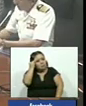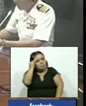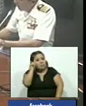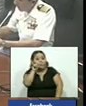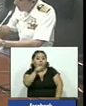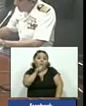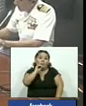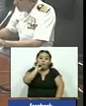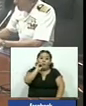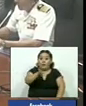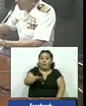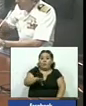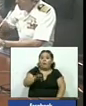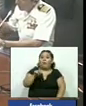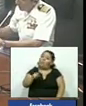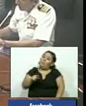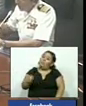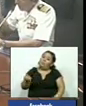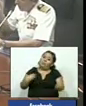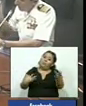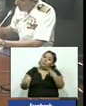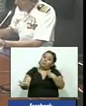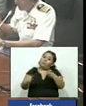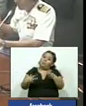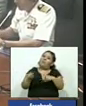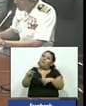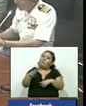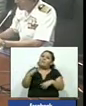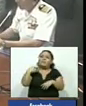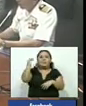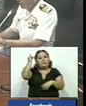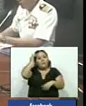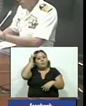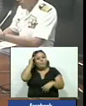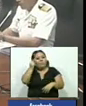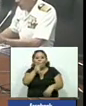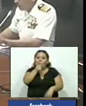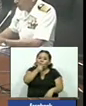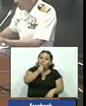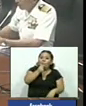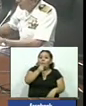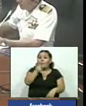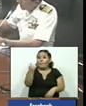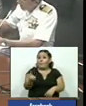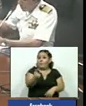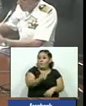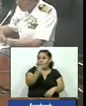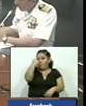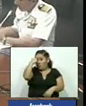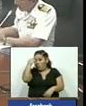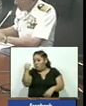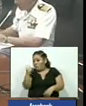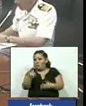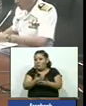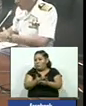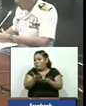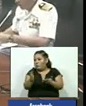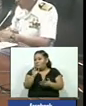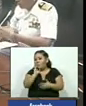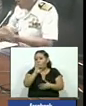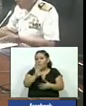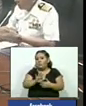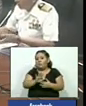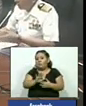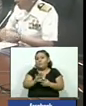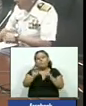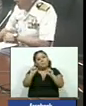manifestaron ellos ahí sobre que tenían indicios que políticos y todo lo que han mencionado acá